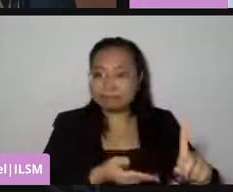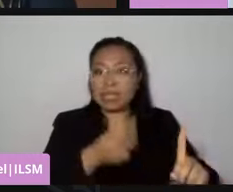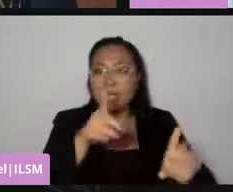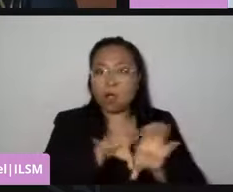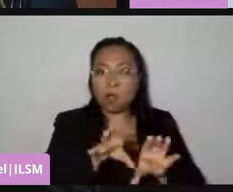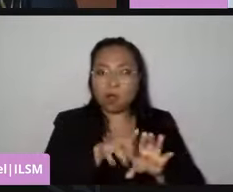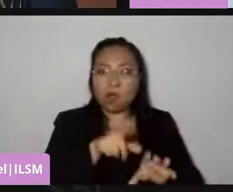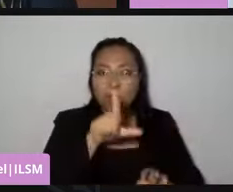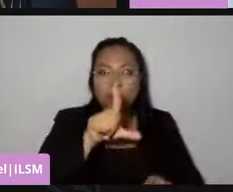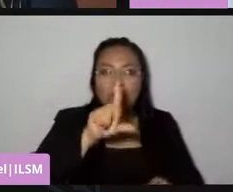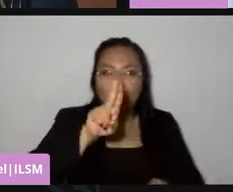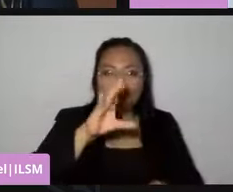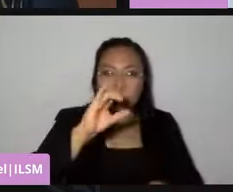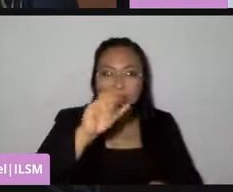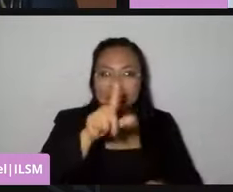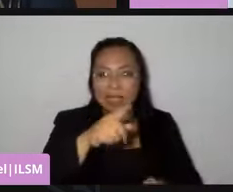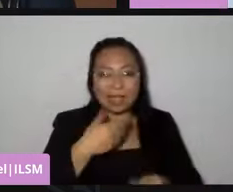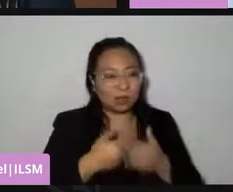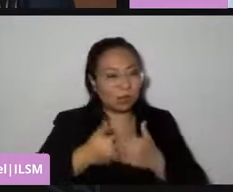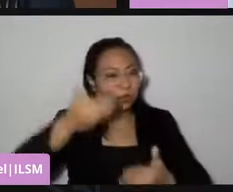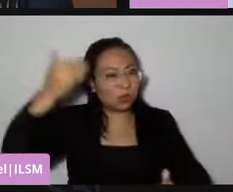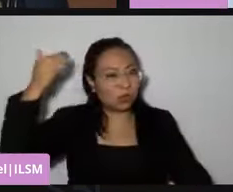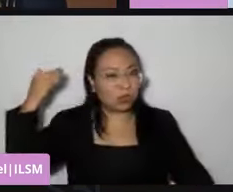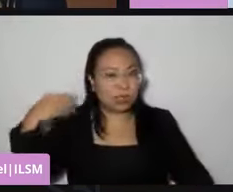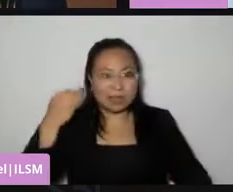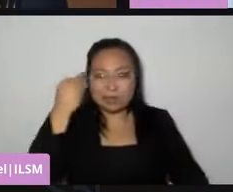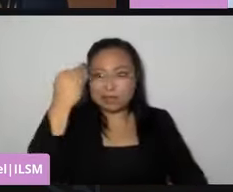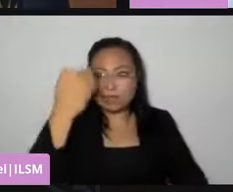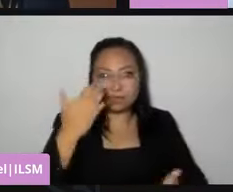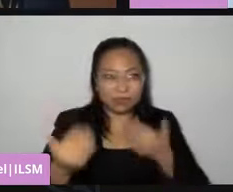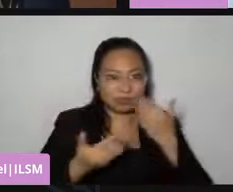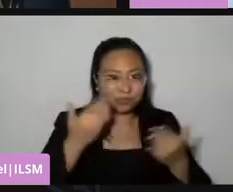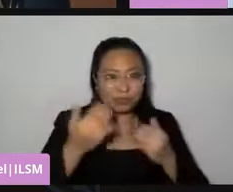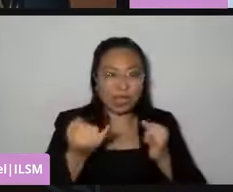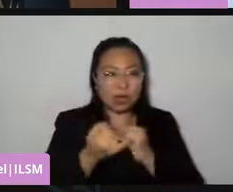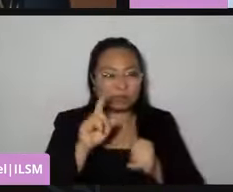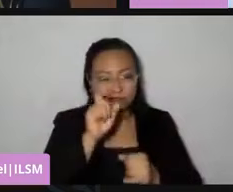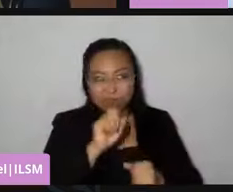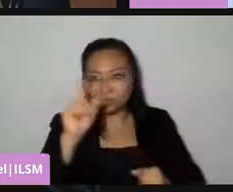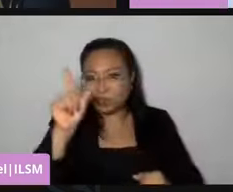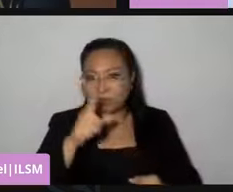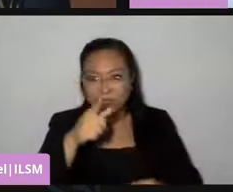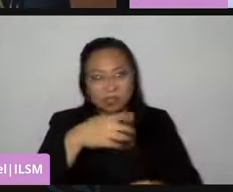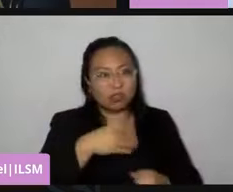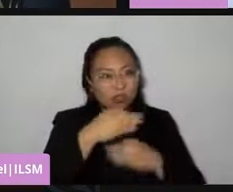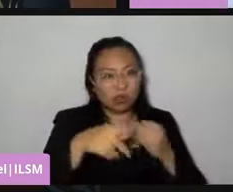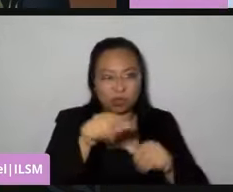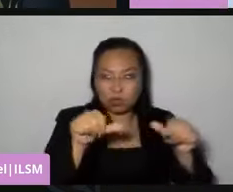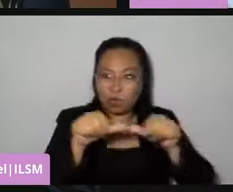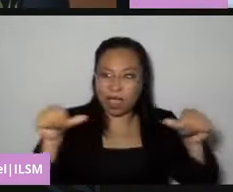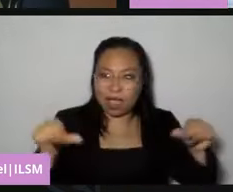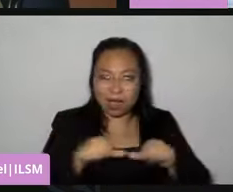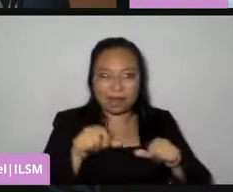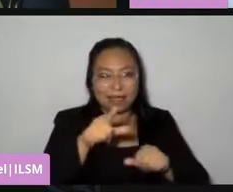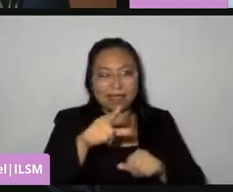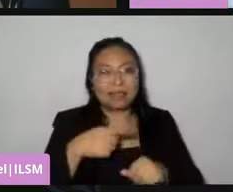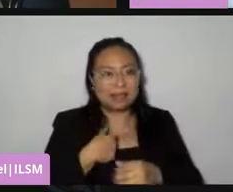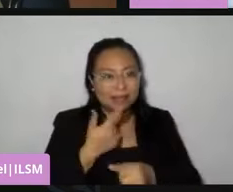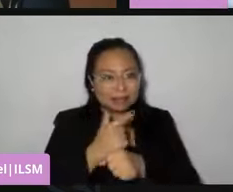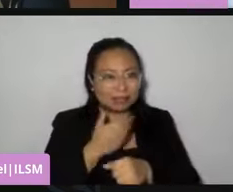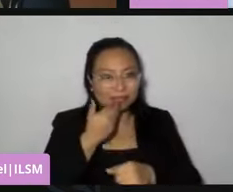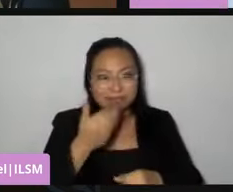respaldan, pero además de una capacitación, un estudio, una profesionalización en tu área, en tu área de competencia, sin lugar a dudas,